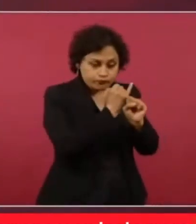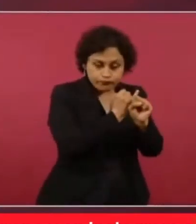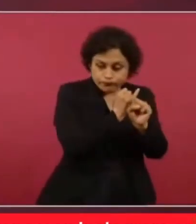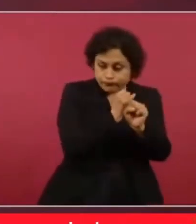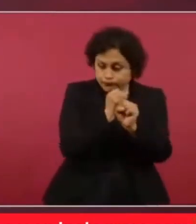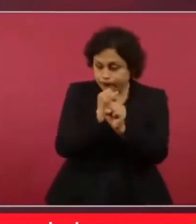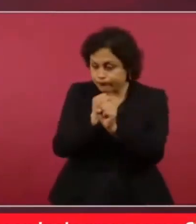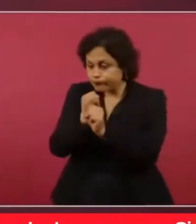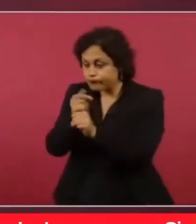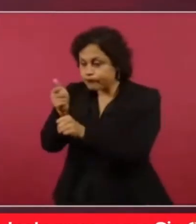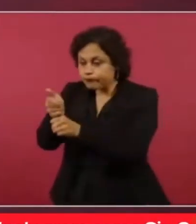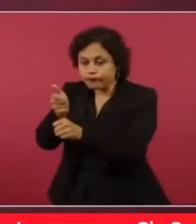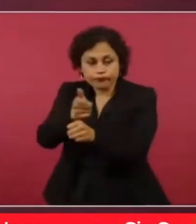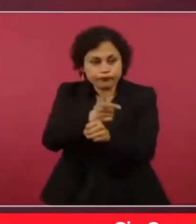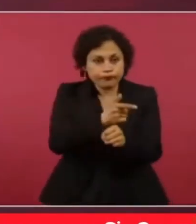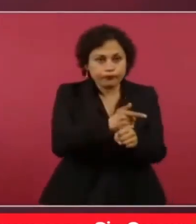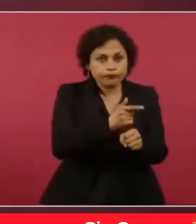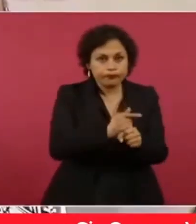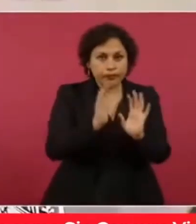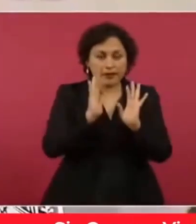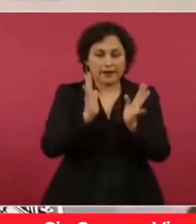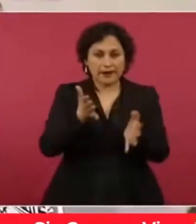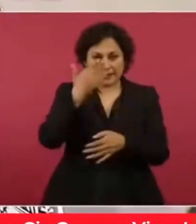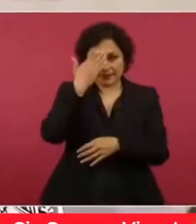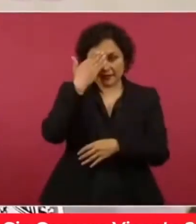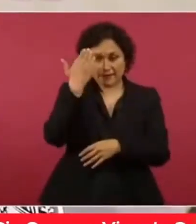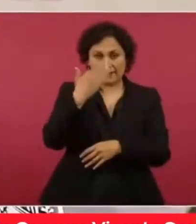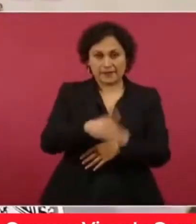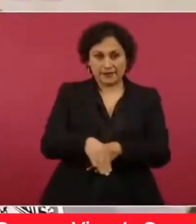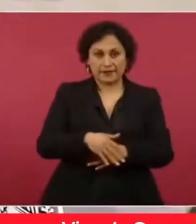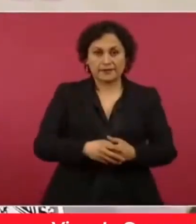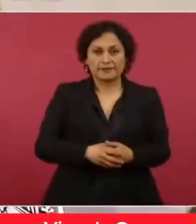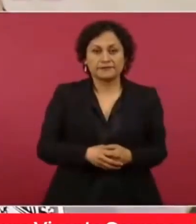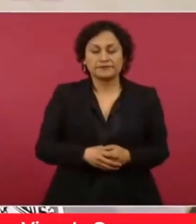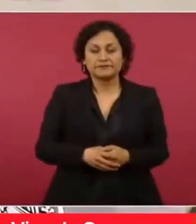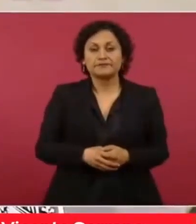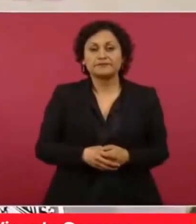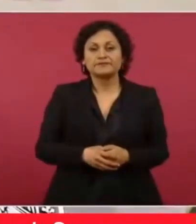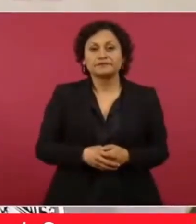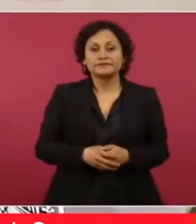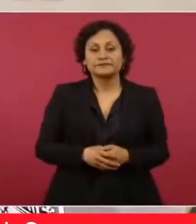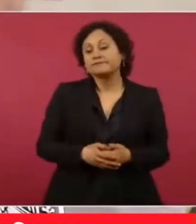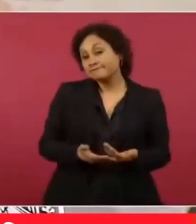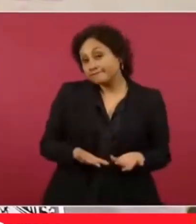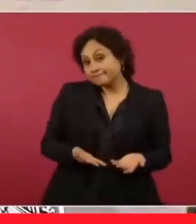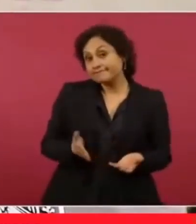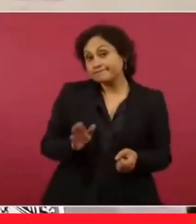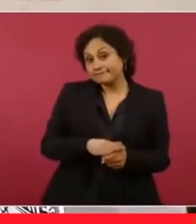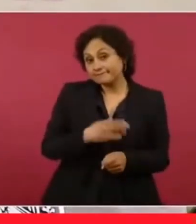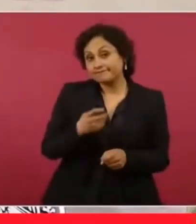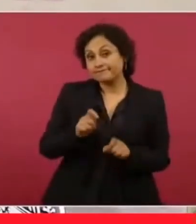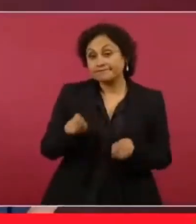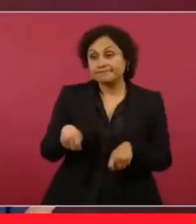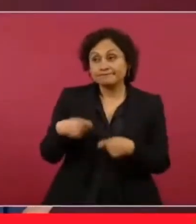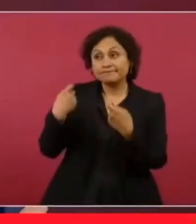y ahí fue donde les entregaron. Bueno, aún,